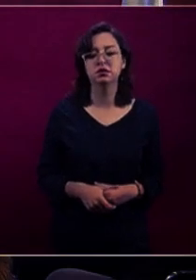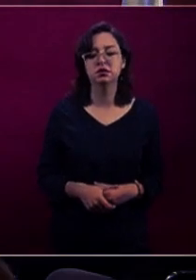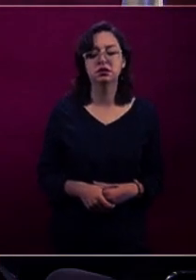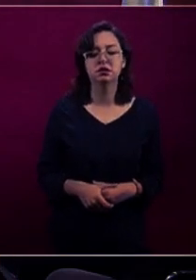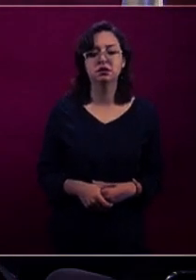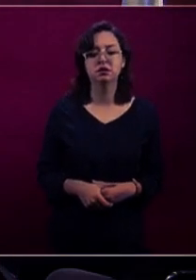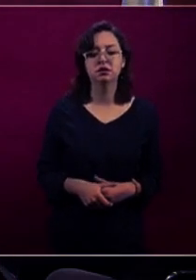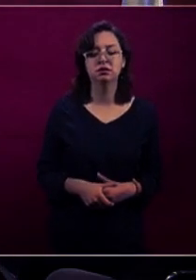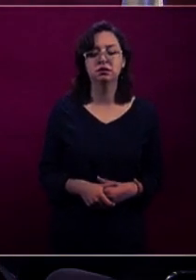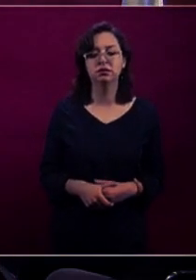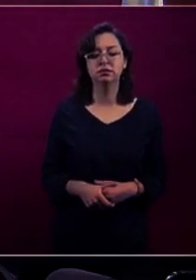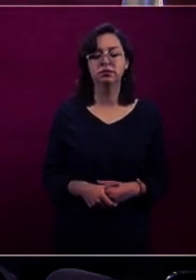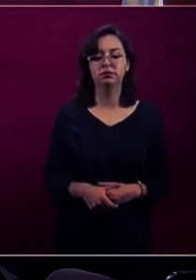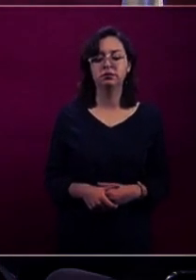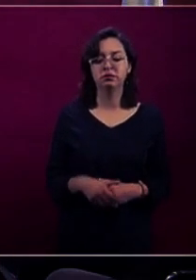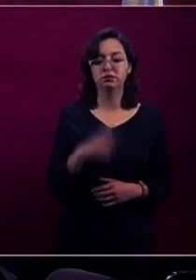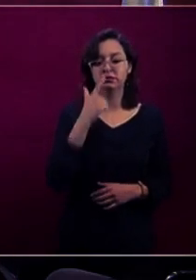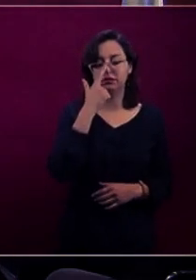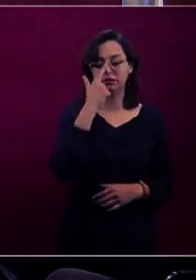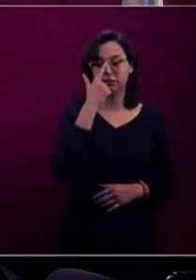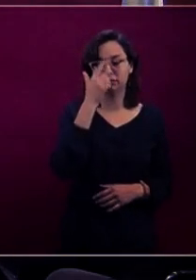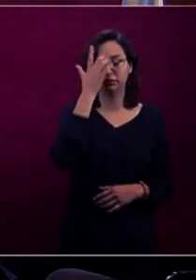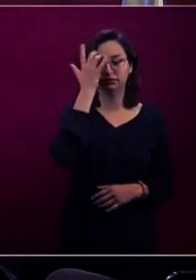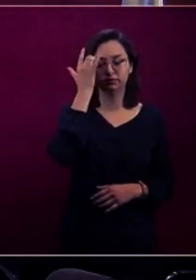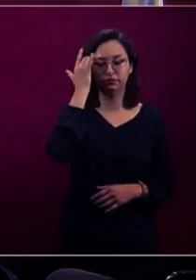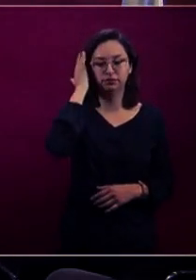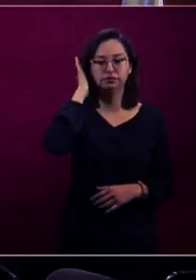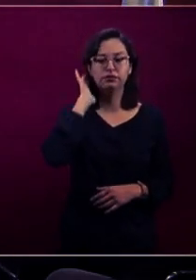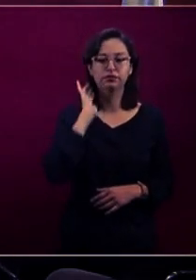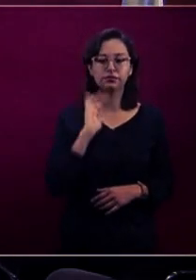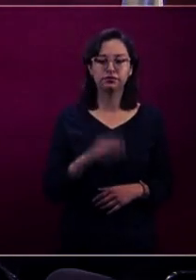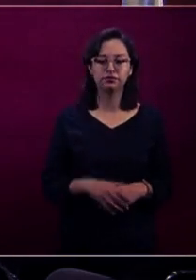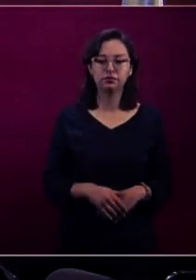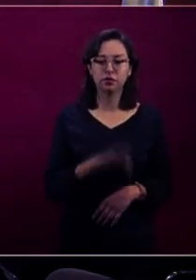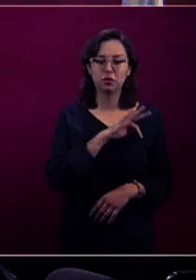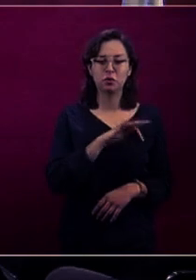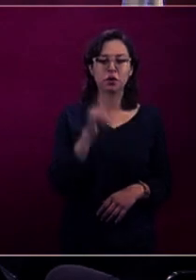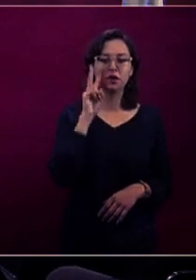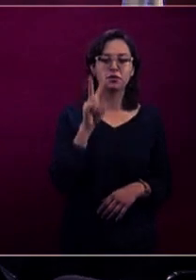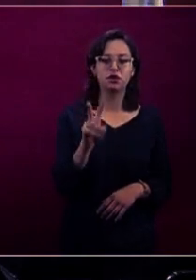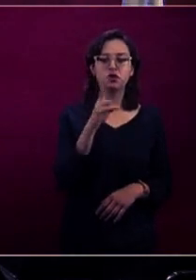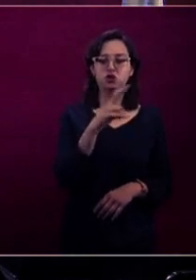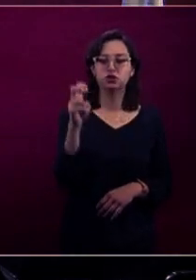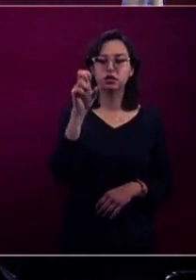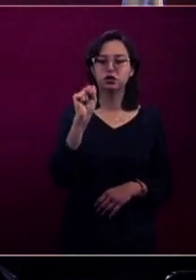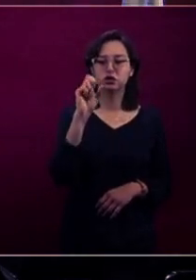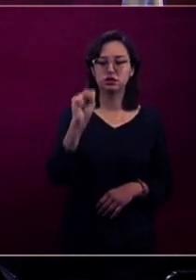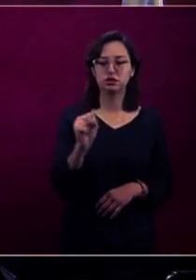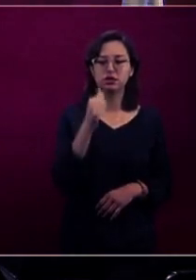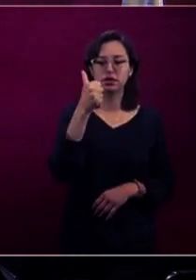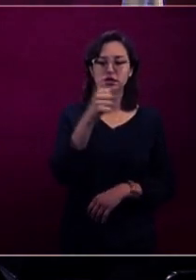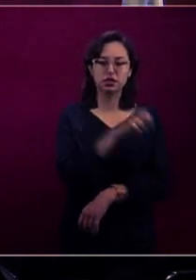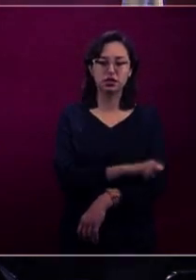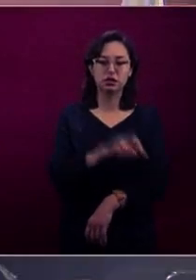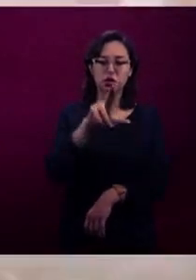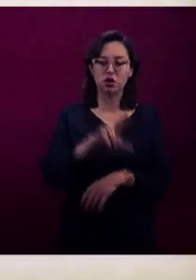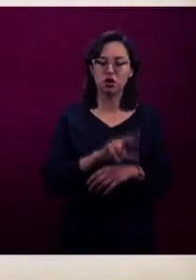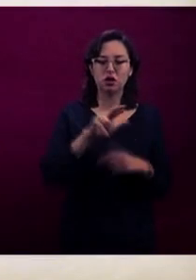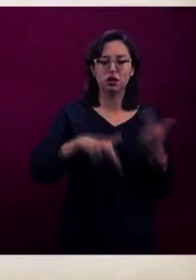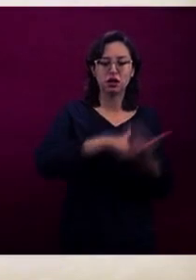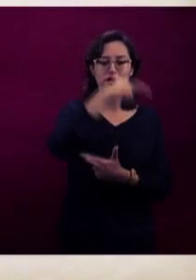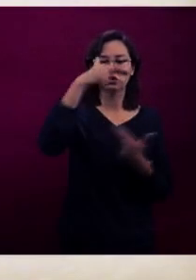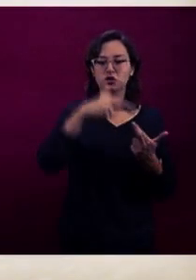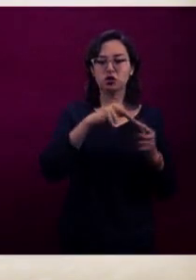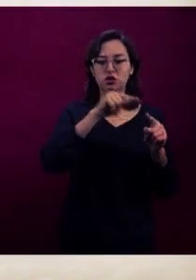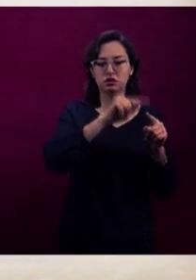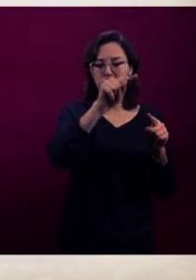La proyección de las 266 coordinaciones regionales se mantiene. El